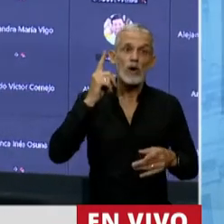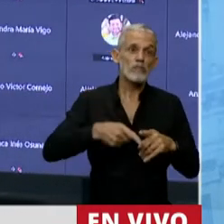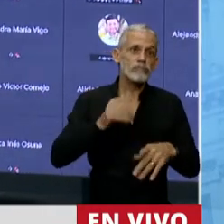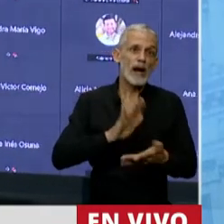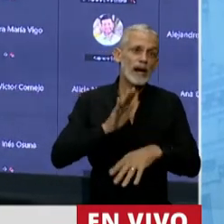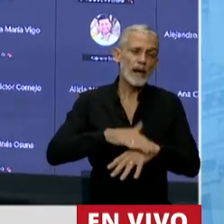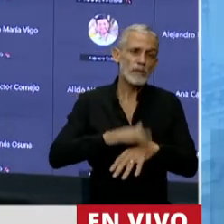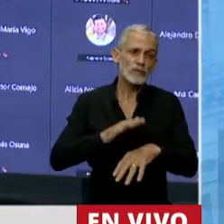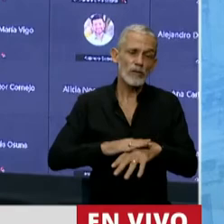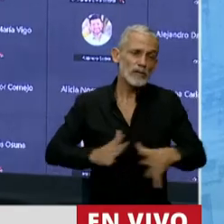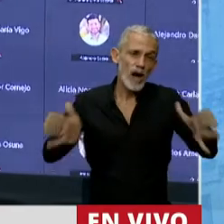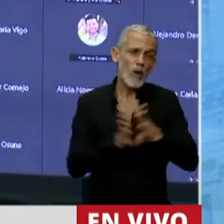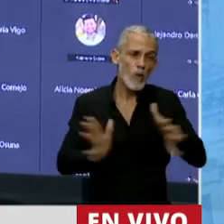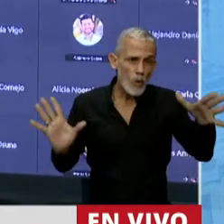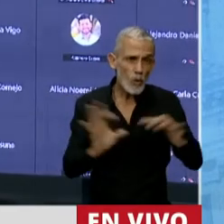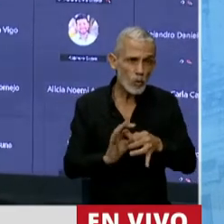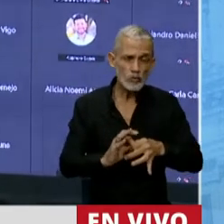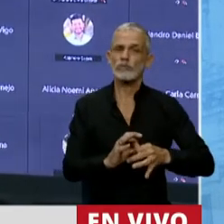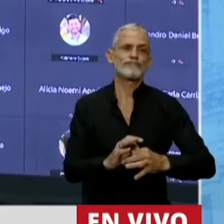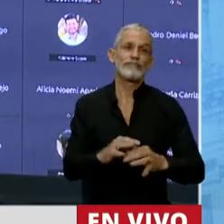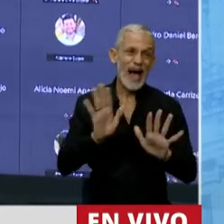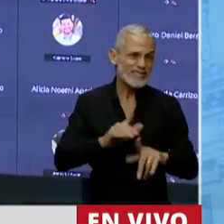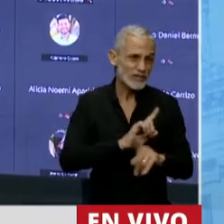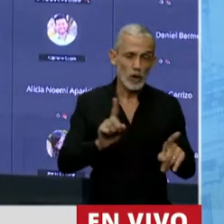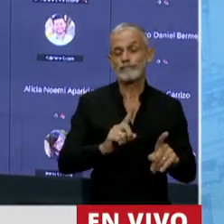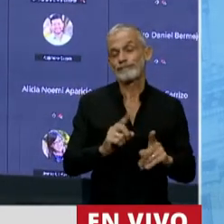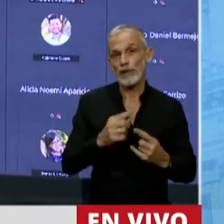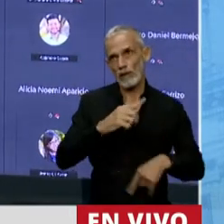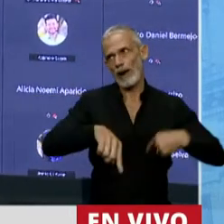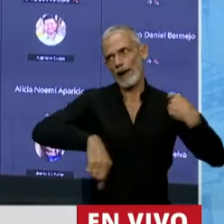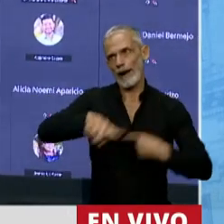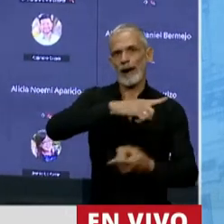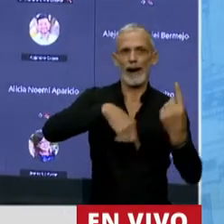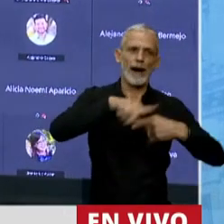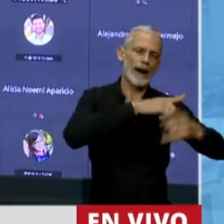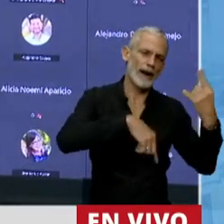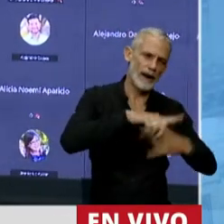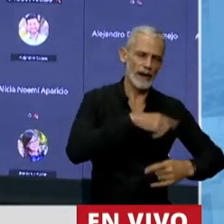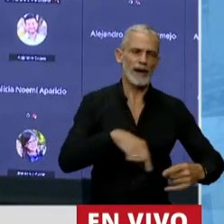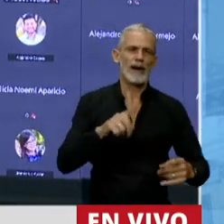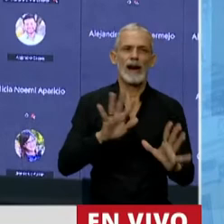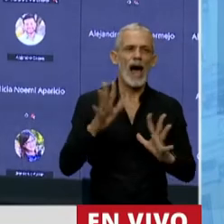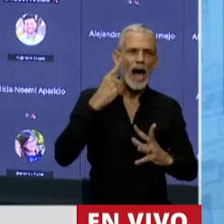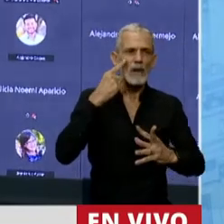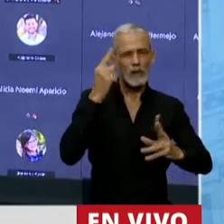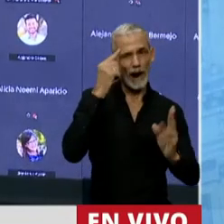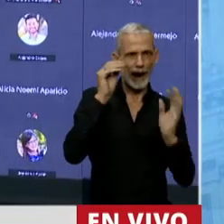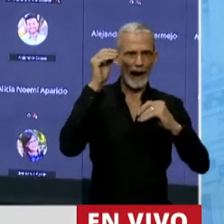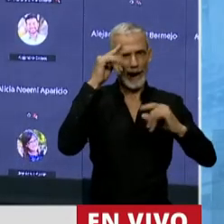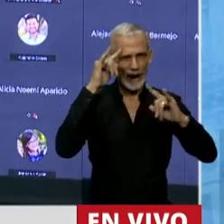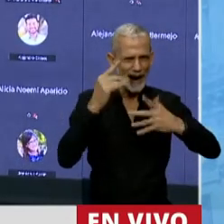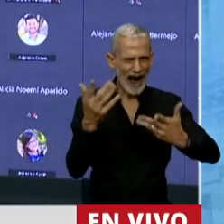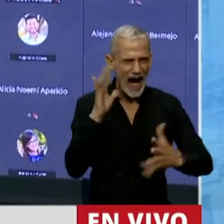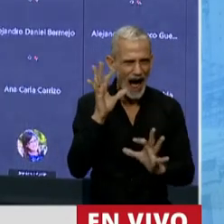responsabilidad de hacerlo juntos, vamos a seguir dando vueltas y vueltas y vueltas a tratar de inventar algo,